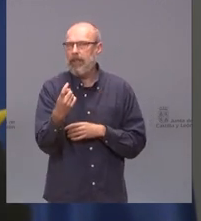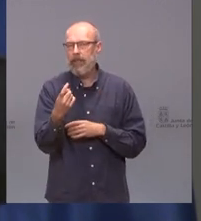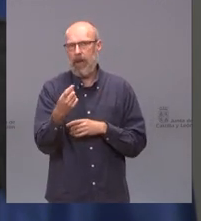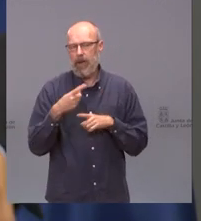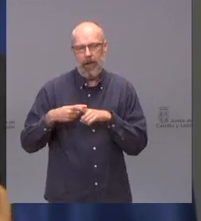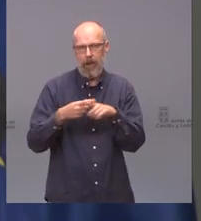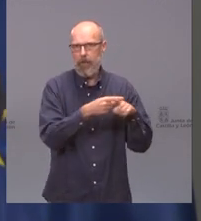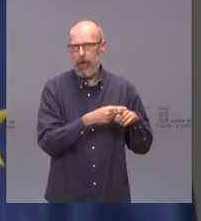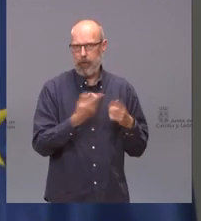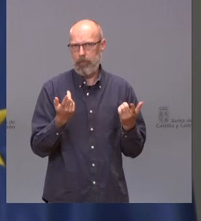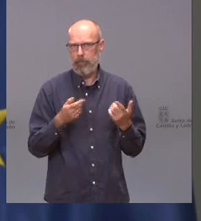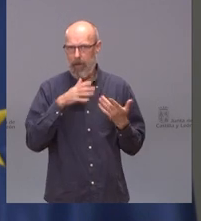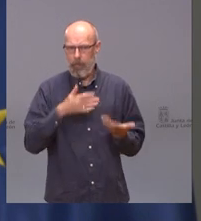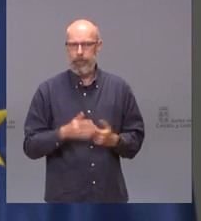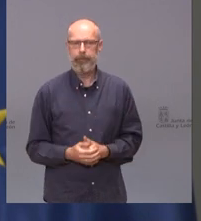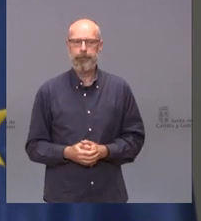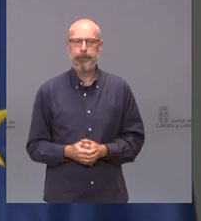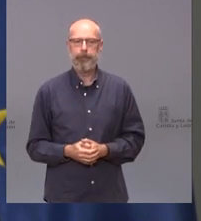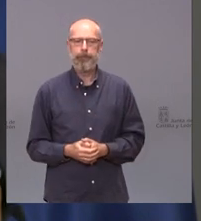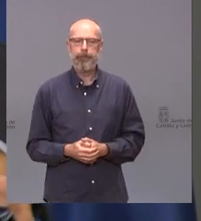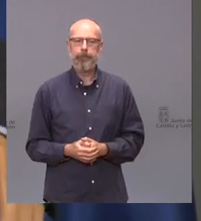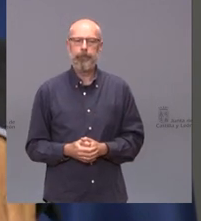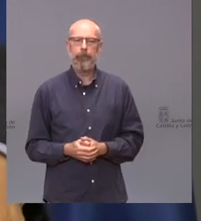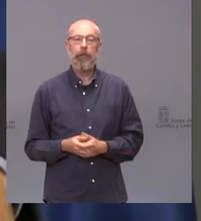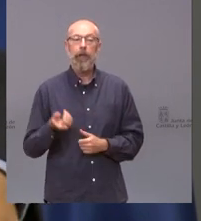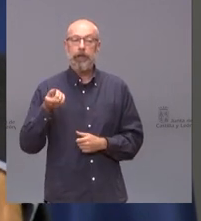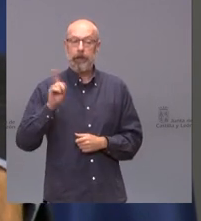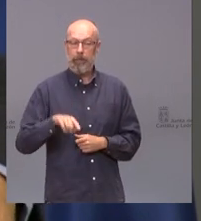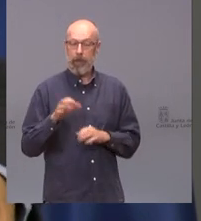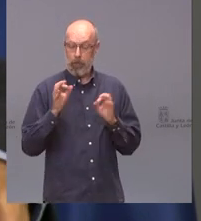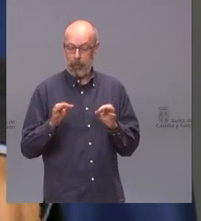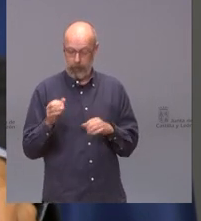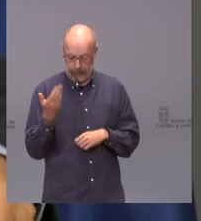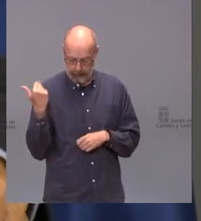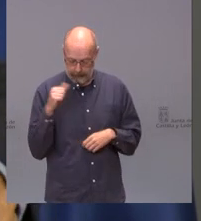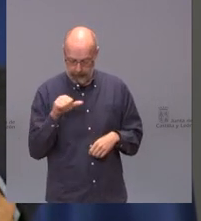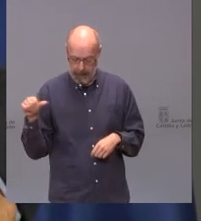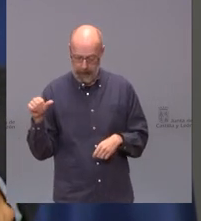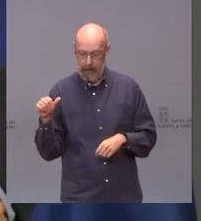También, en el marco de lo ocurrido esta semana, hemos celebrado, como no puede ser de otra manera,